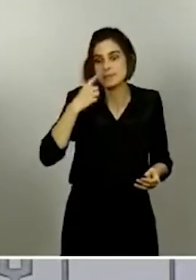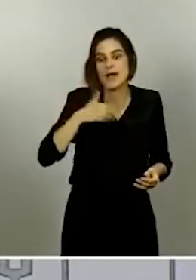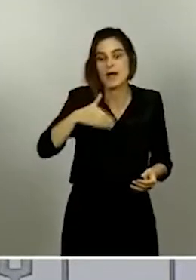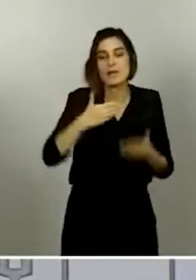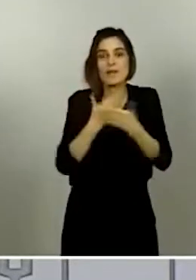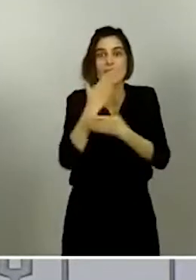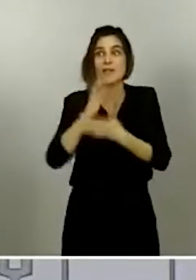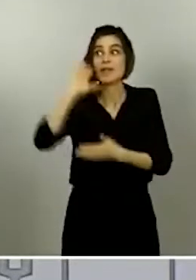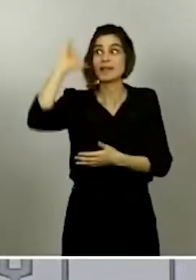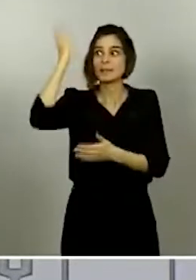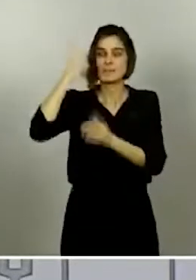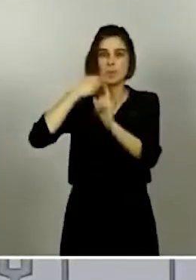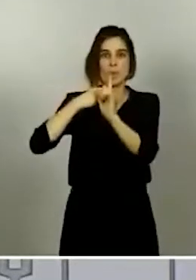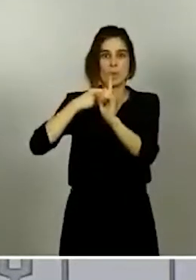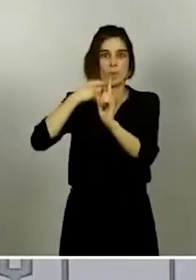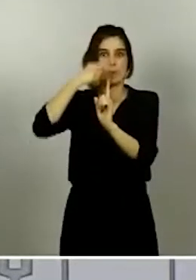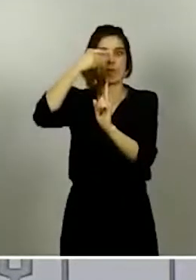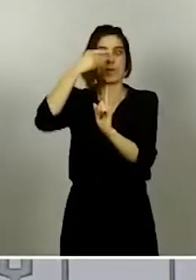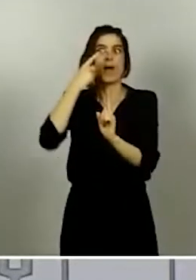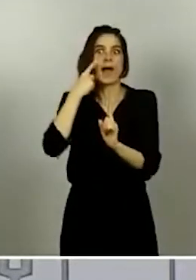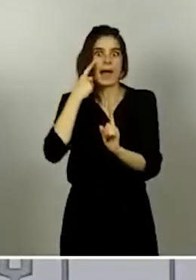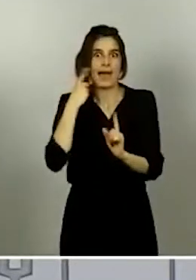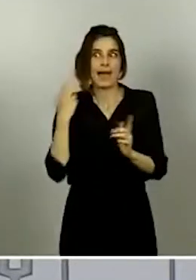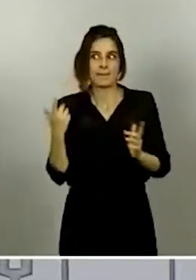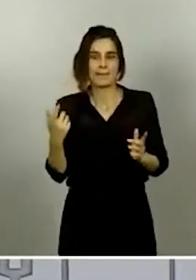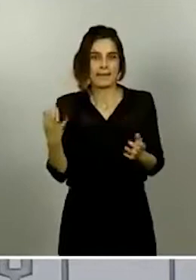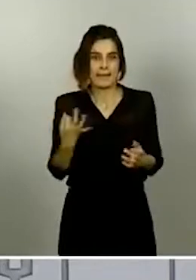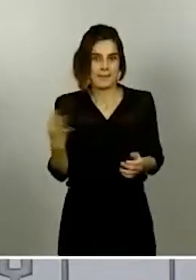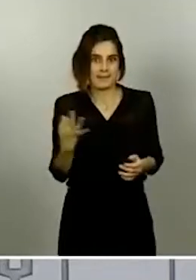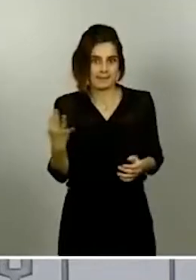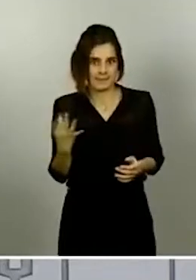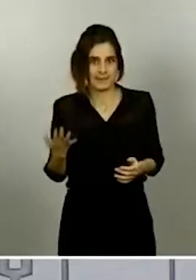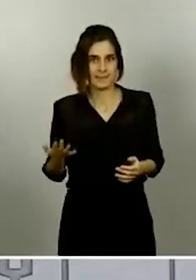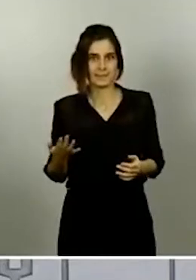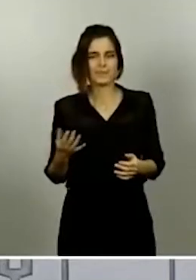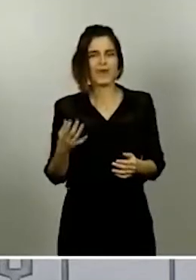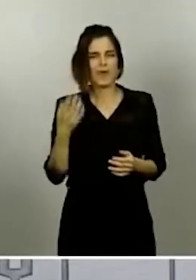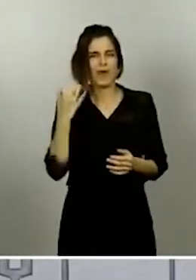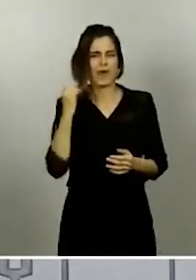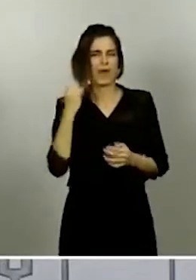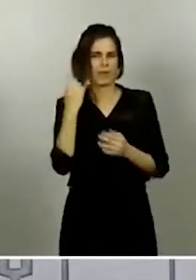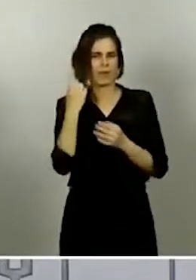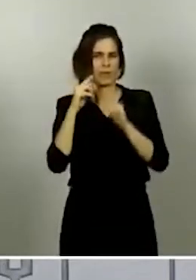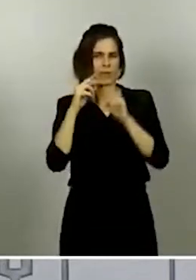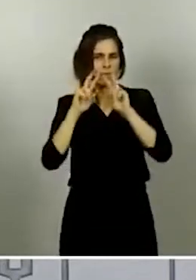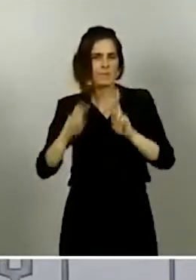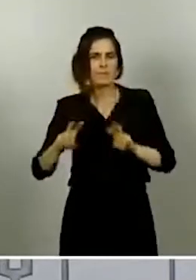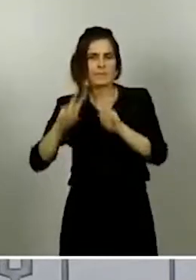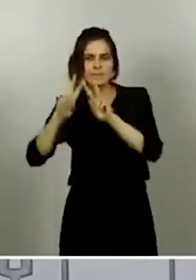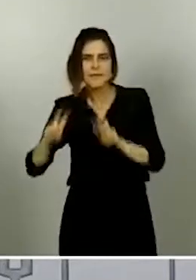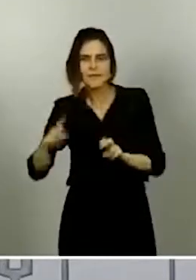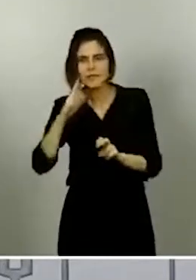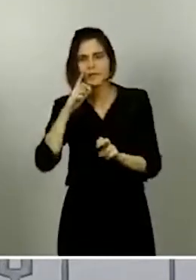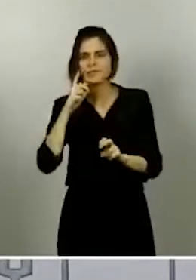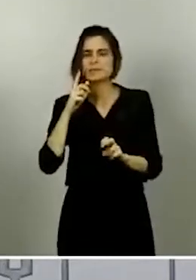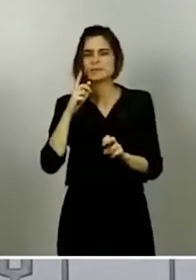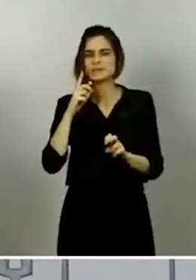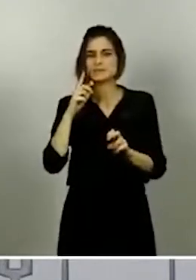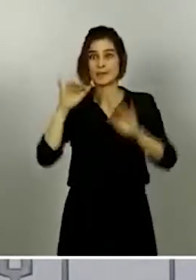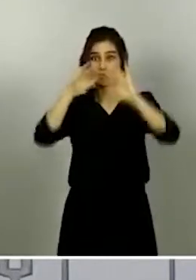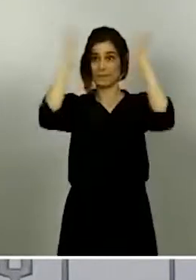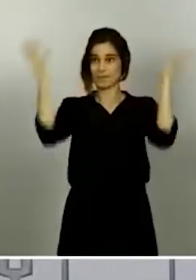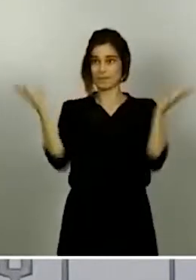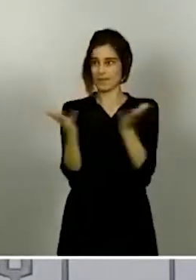de clima es realmente importante, qué es lo que sucede. Sí que hay estudios que han mostrado ciertas franjas del planeta